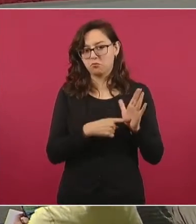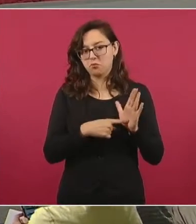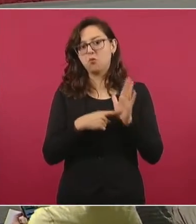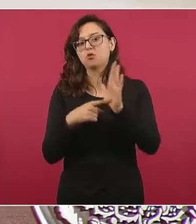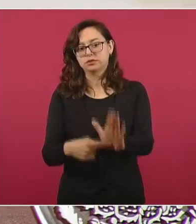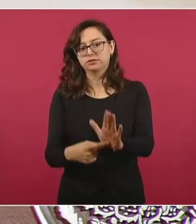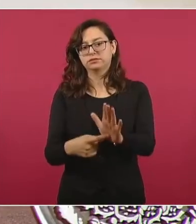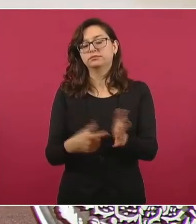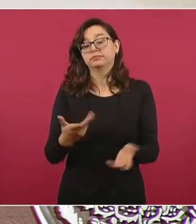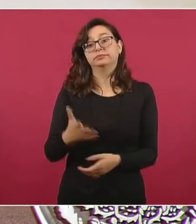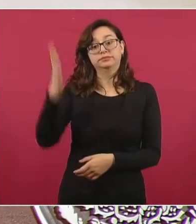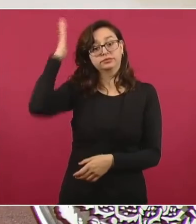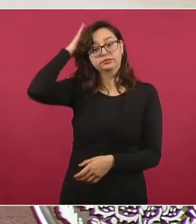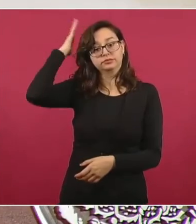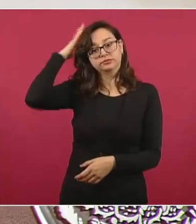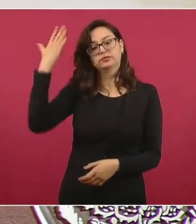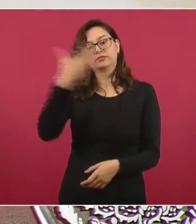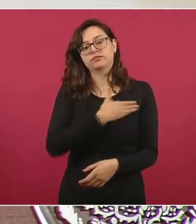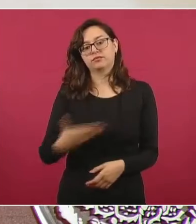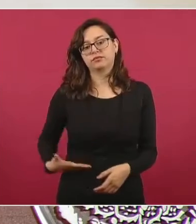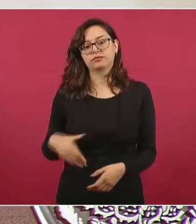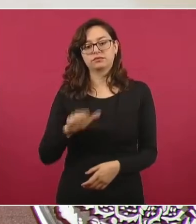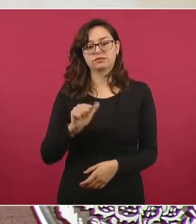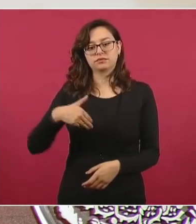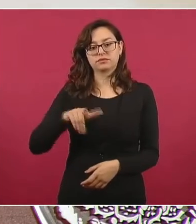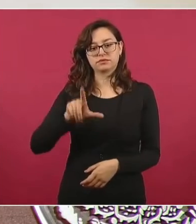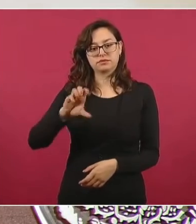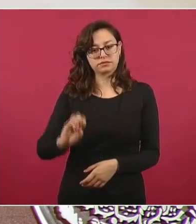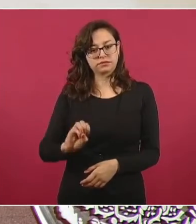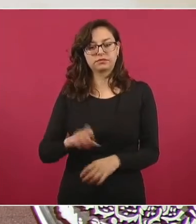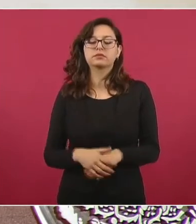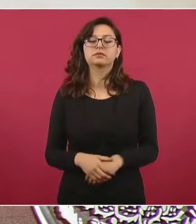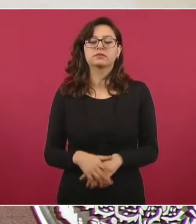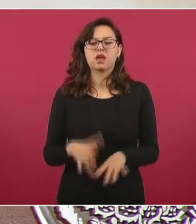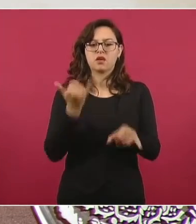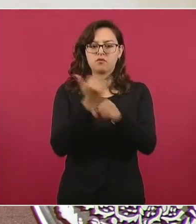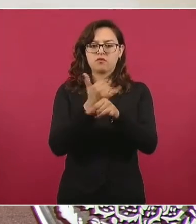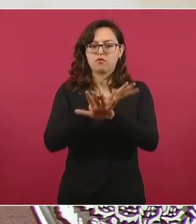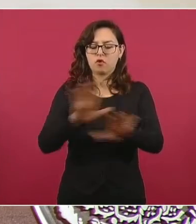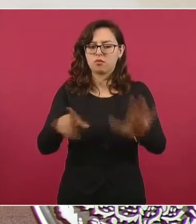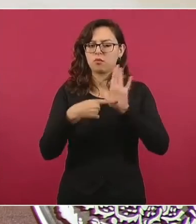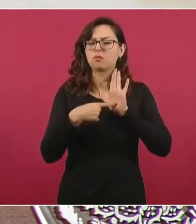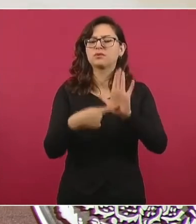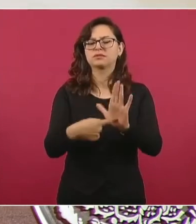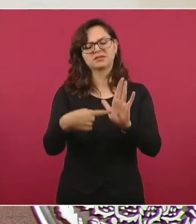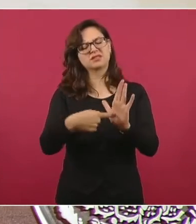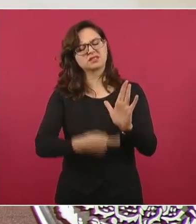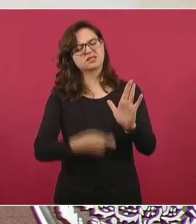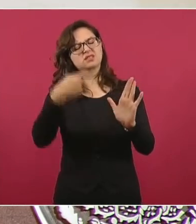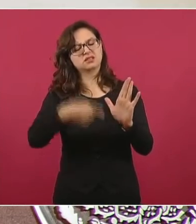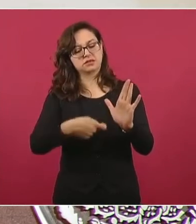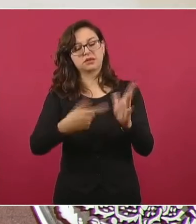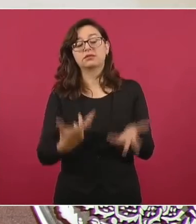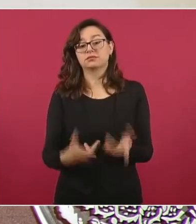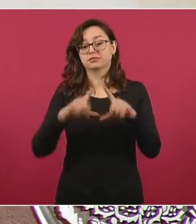Obrador. Este informe recoge puntualmente los reportes que envían las